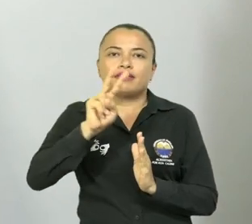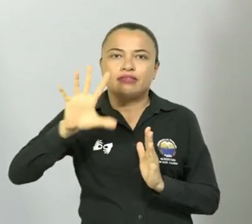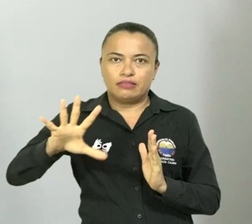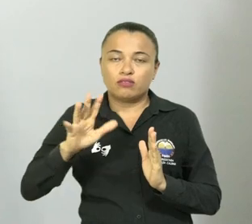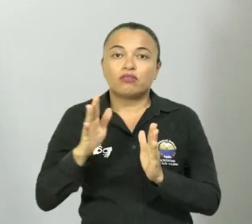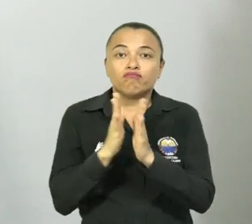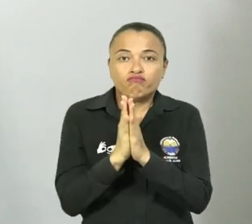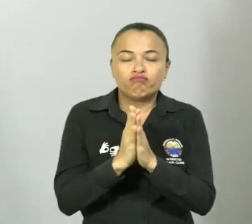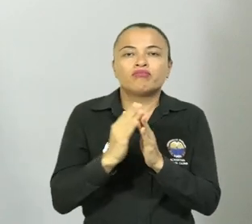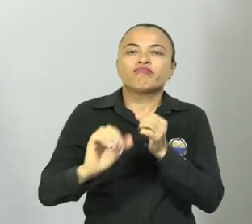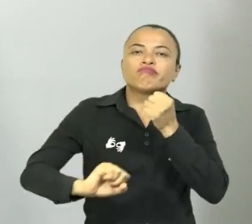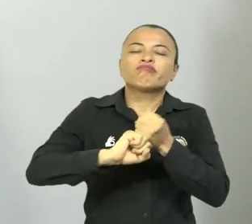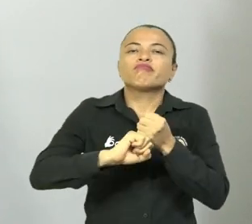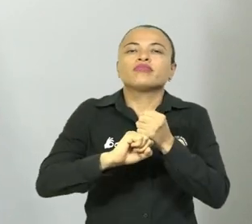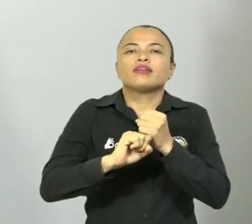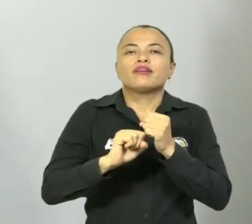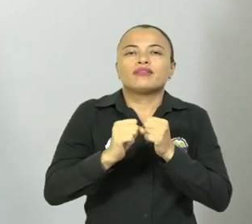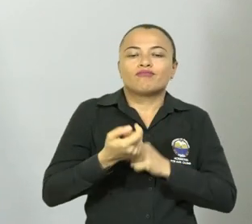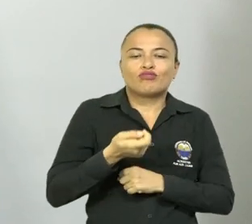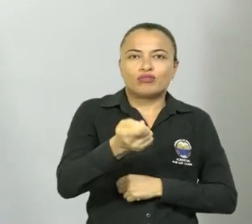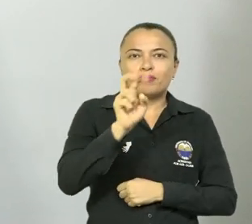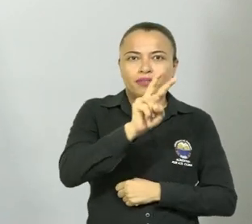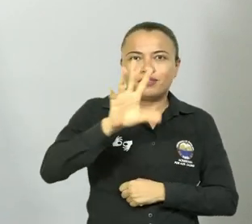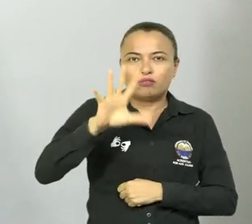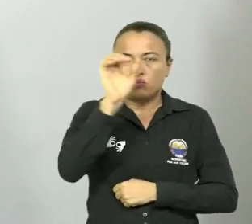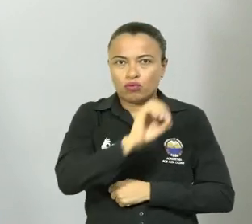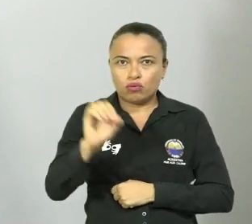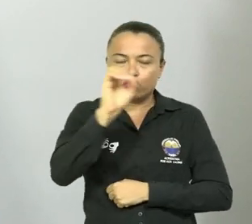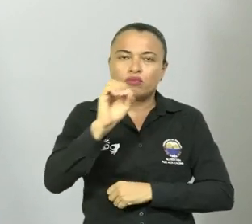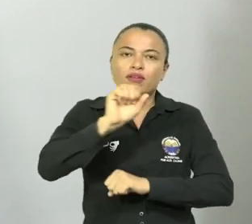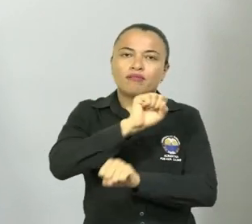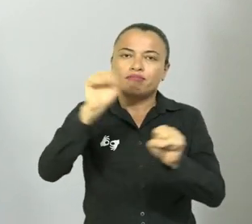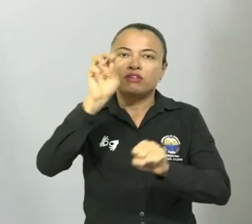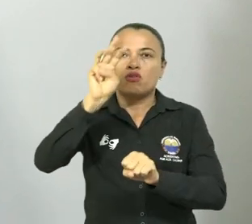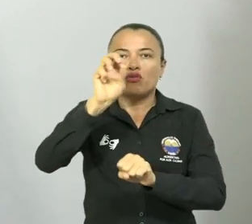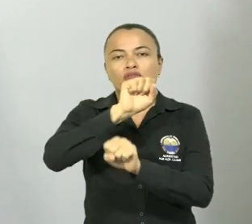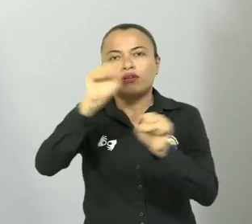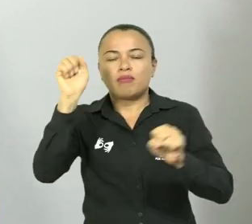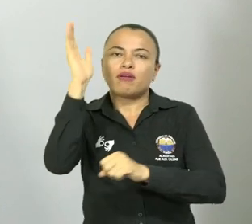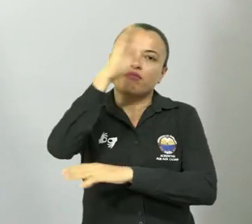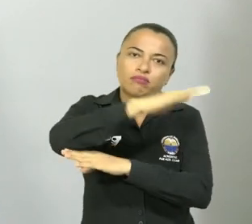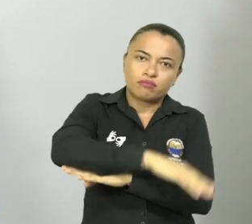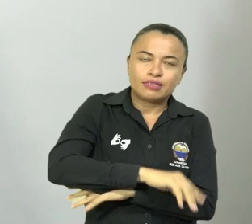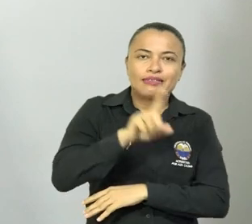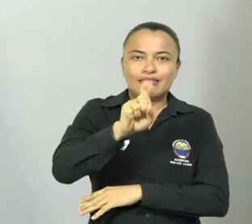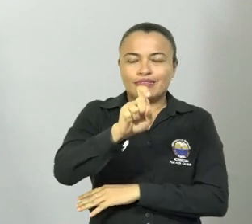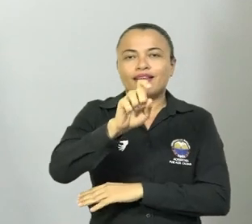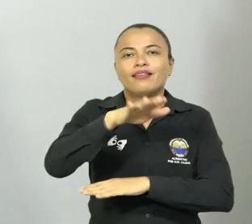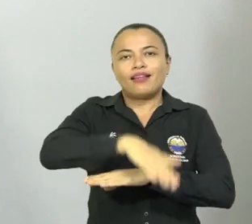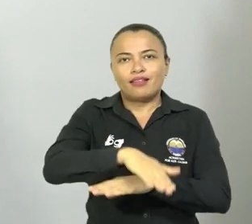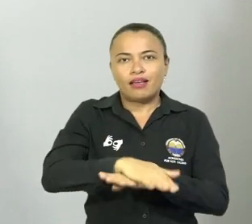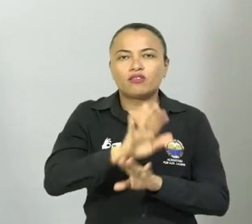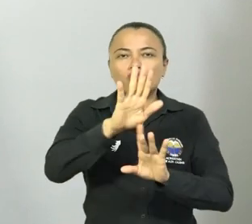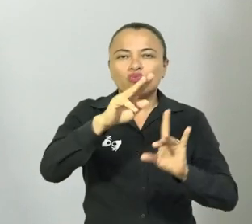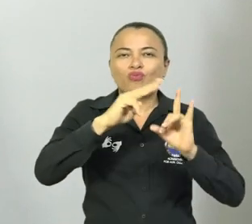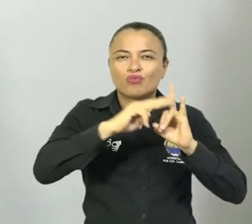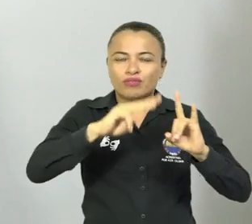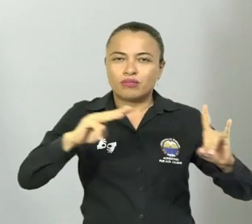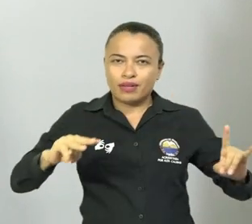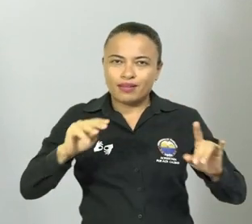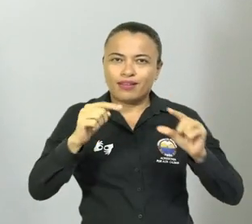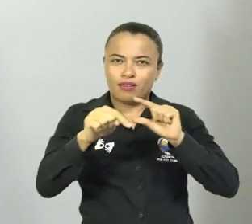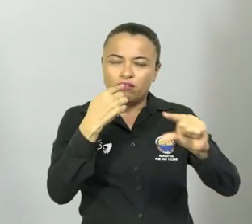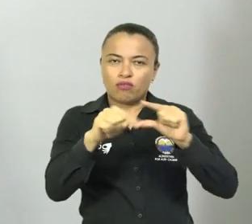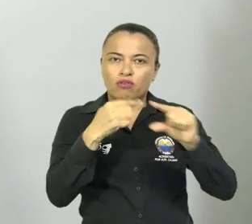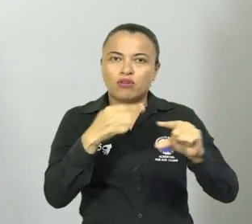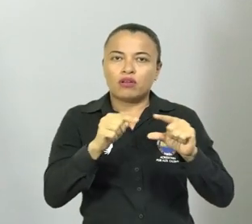este 25 de octubre en el horario de 8 de la mañana hasta las 6 de la tarde, ingresando a la página institucional de nuestra universidad y